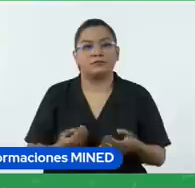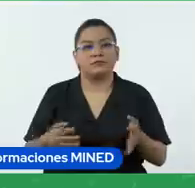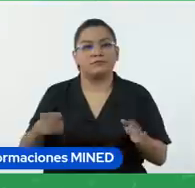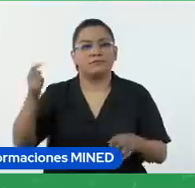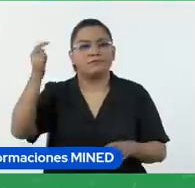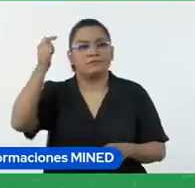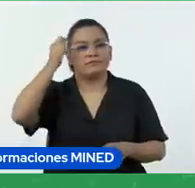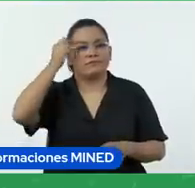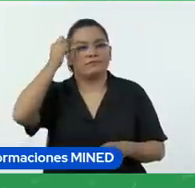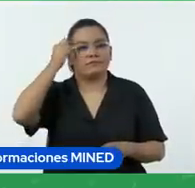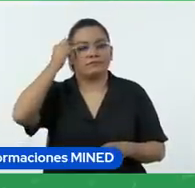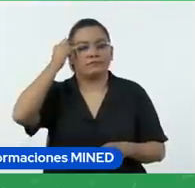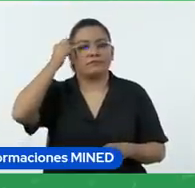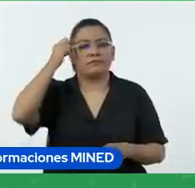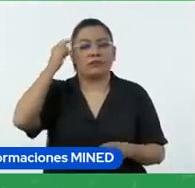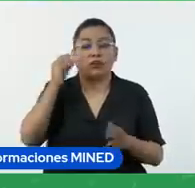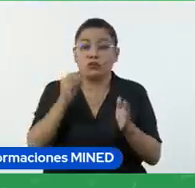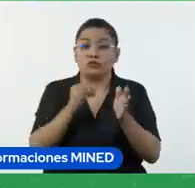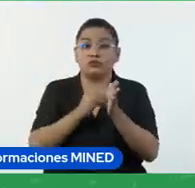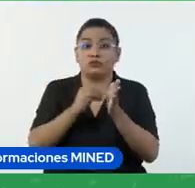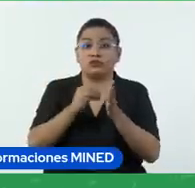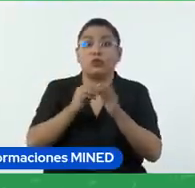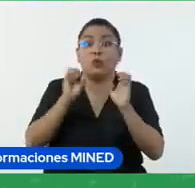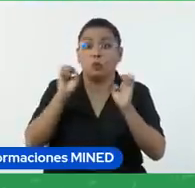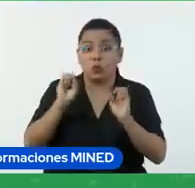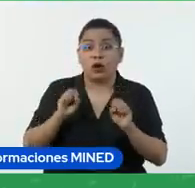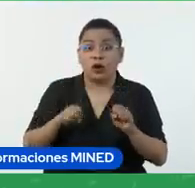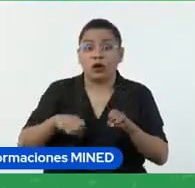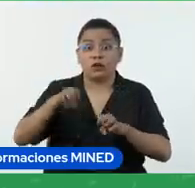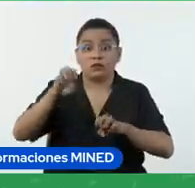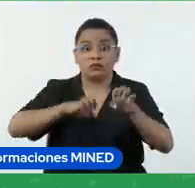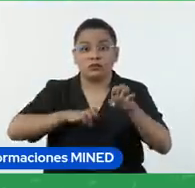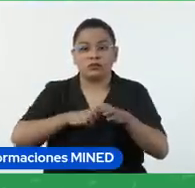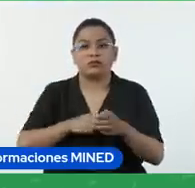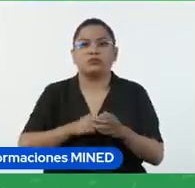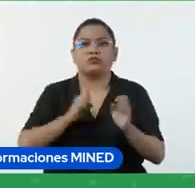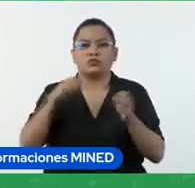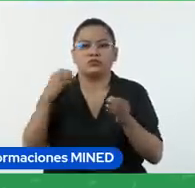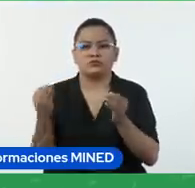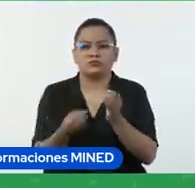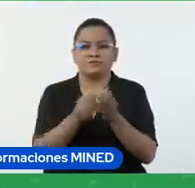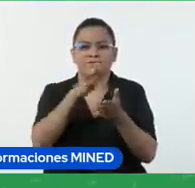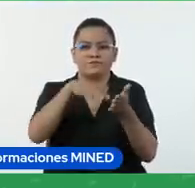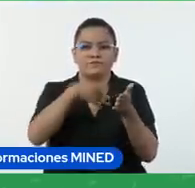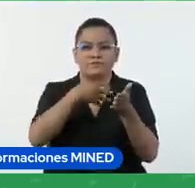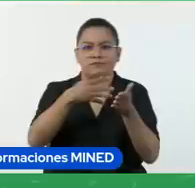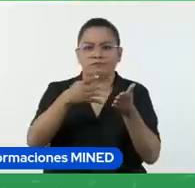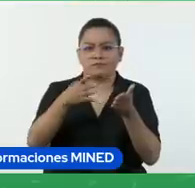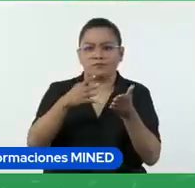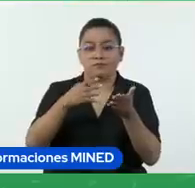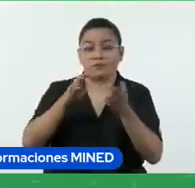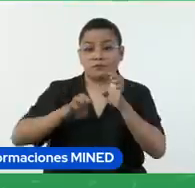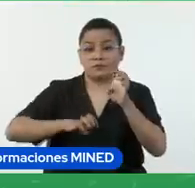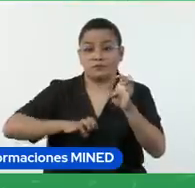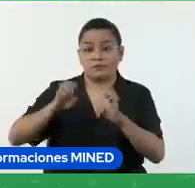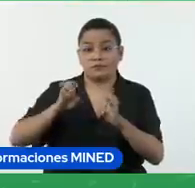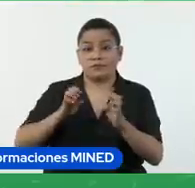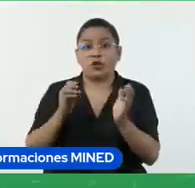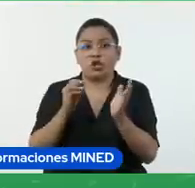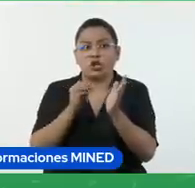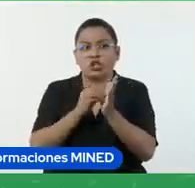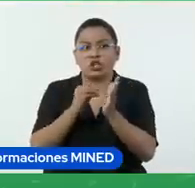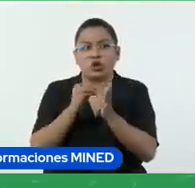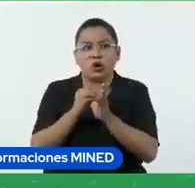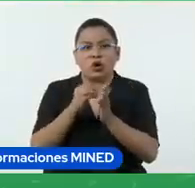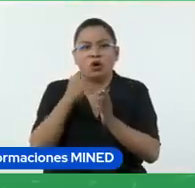algo sumativo. Podemos añadir rubricas. Podemos añadir la puntuación y ver la originalidad de